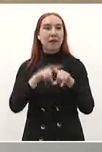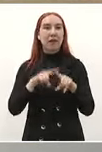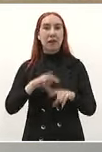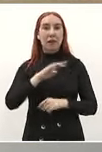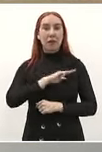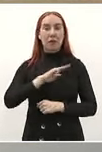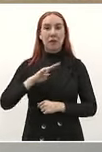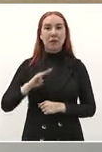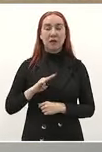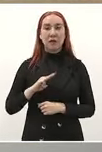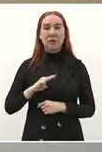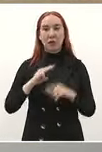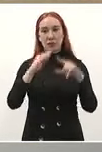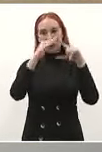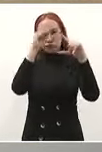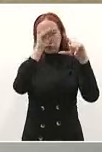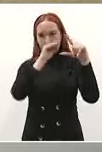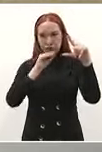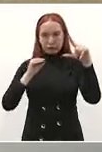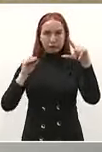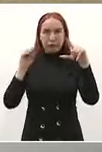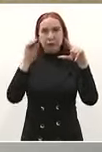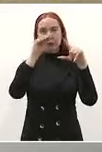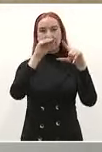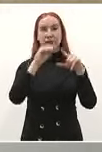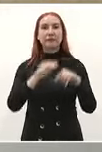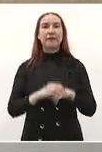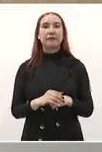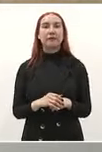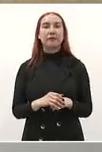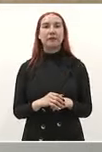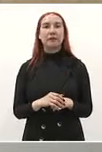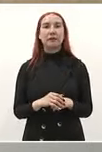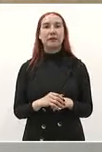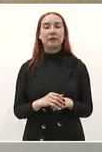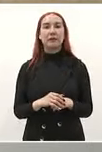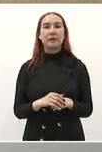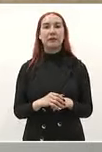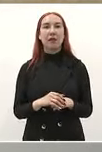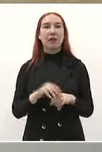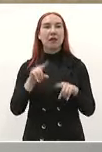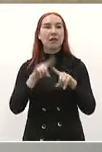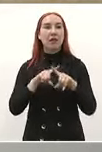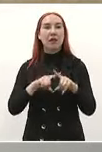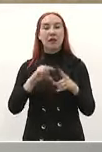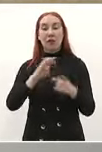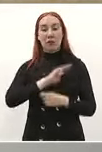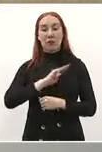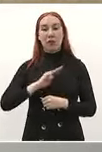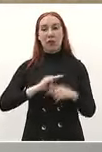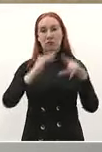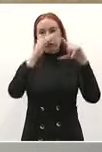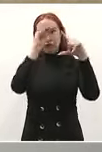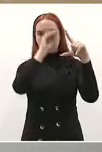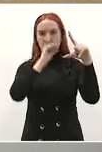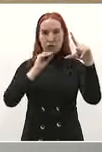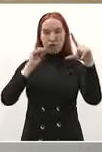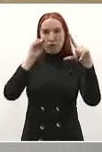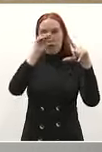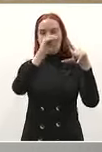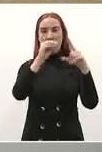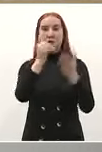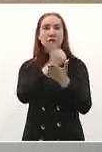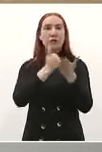en los lugares más apartados Real 14 en Ciudad del Maíz falta un